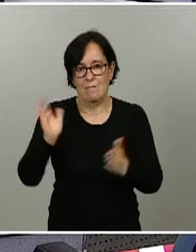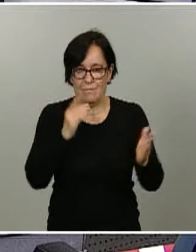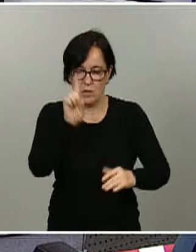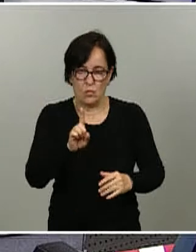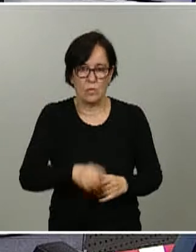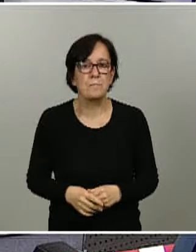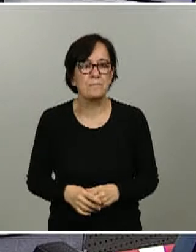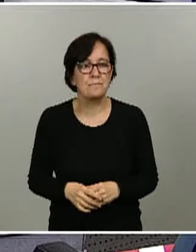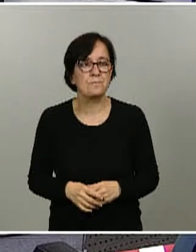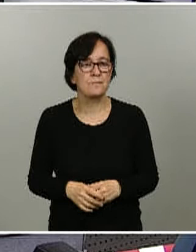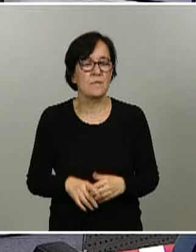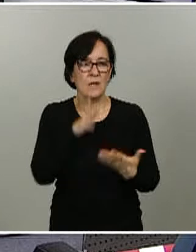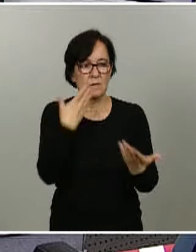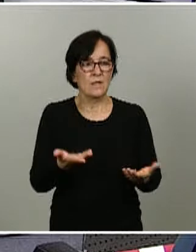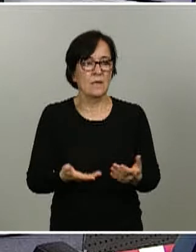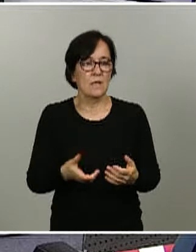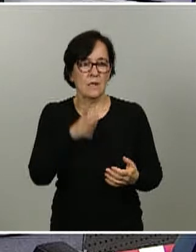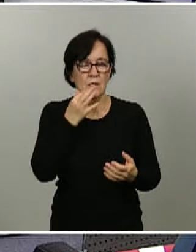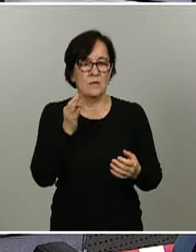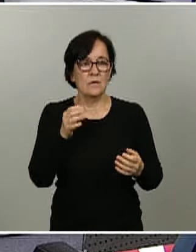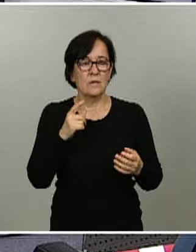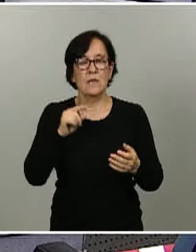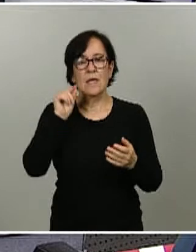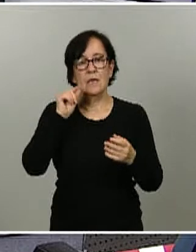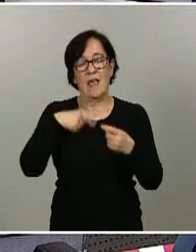Turno ahora de preguntas para eldiario.es.